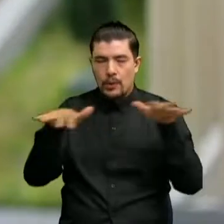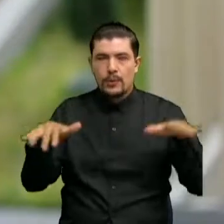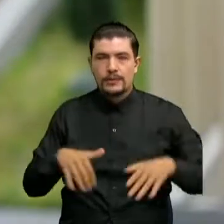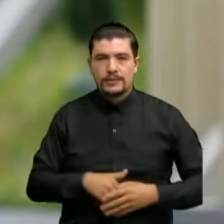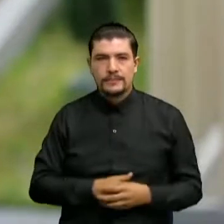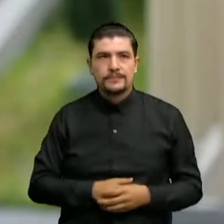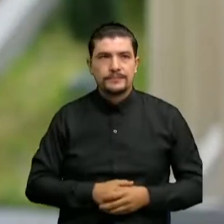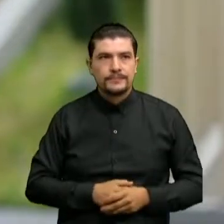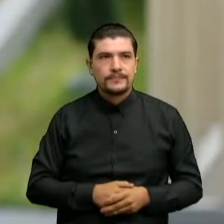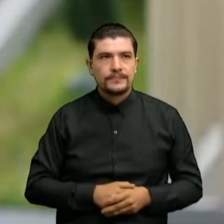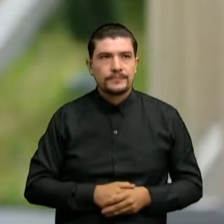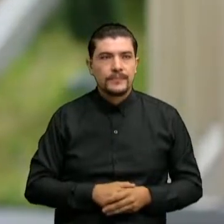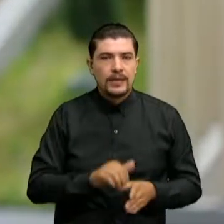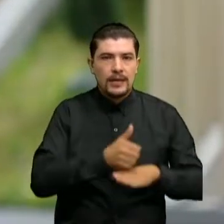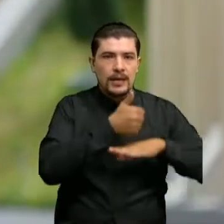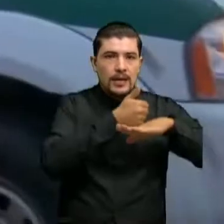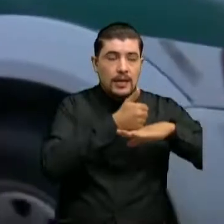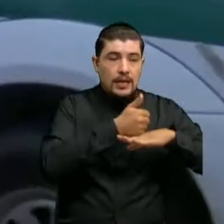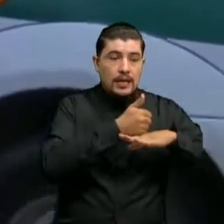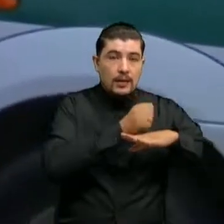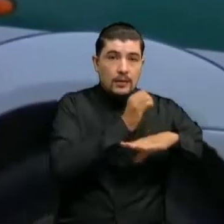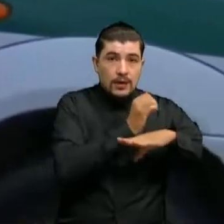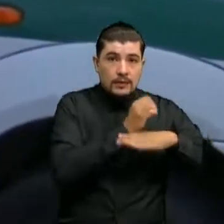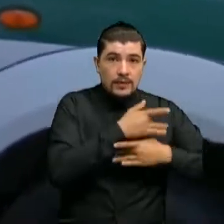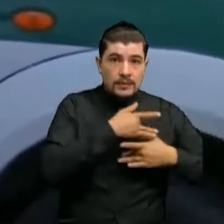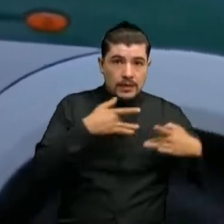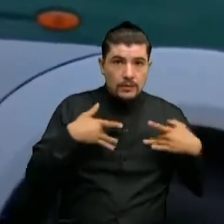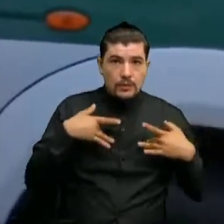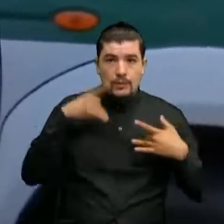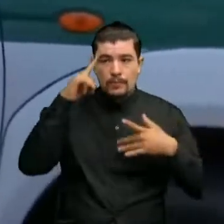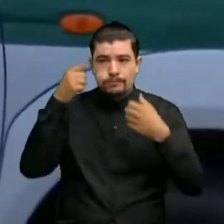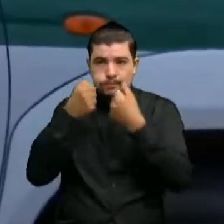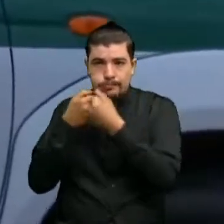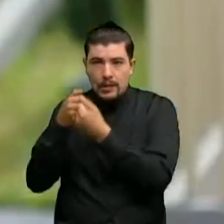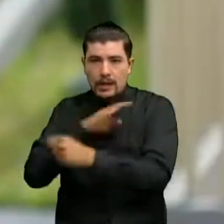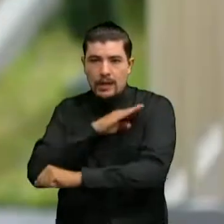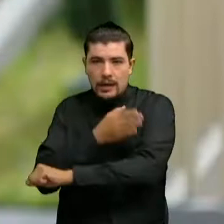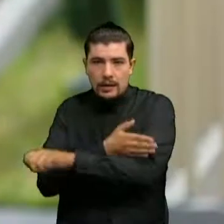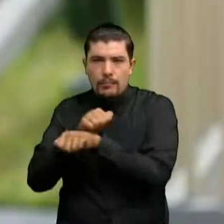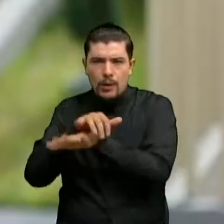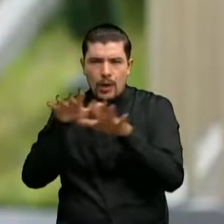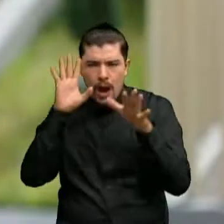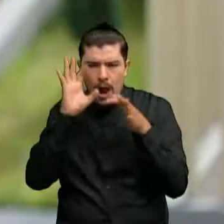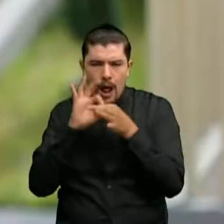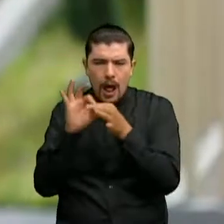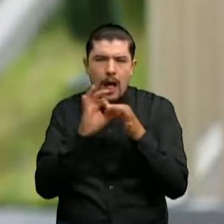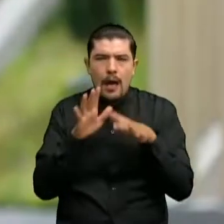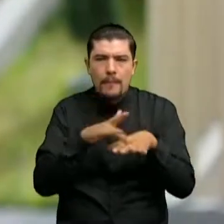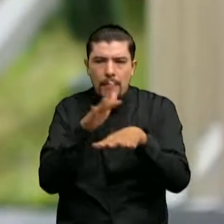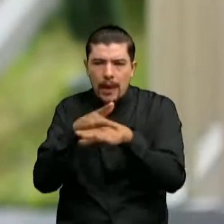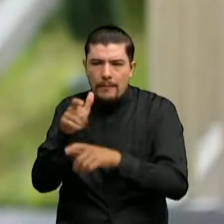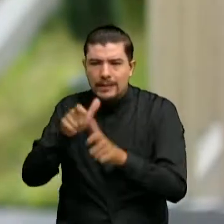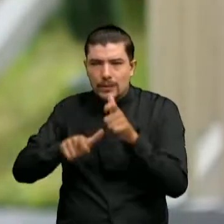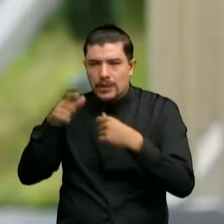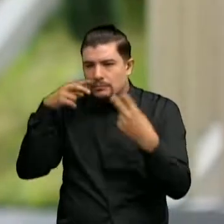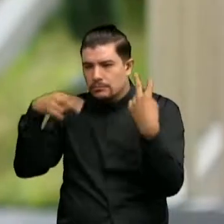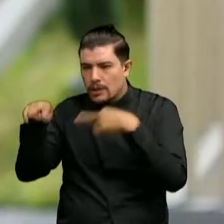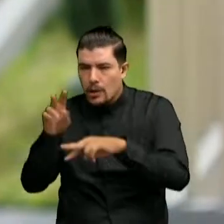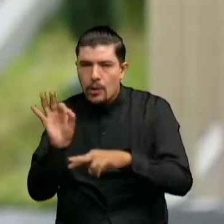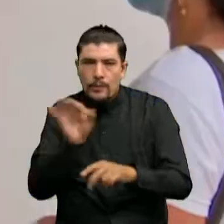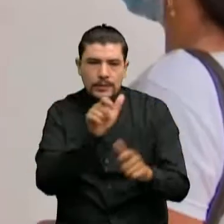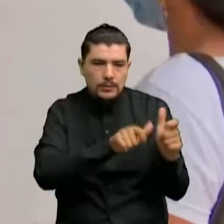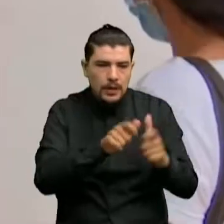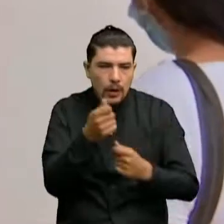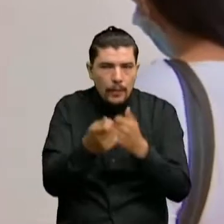Pública se realizan diferentes campañas para la sensibilización de los diferentes turistas y comerciantes del